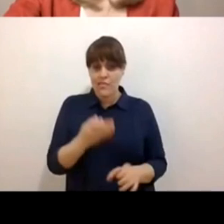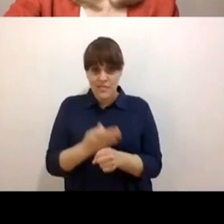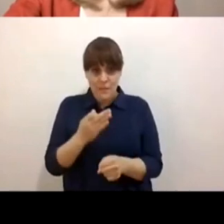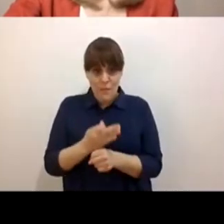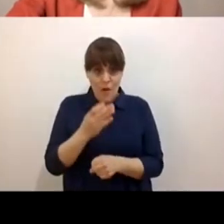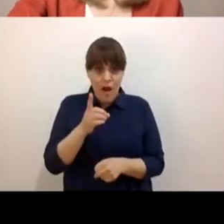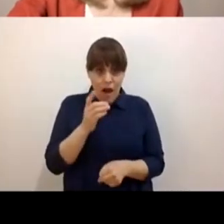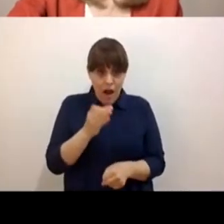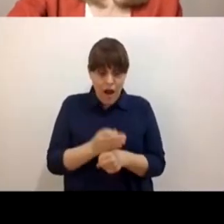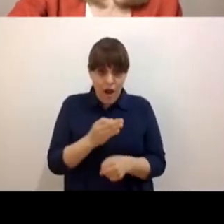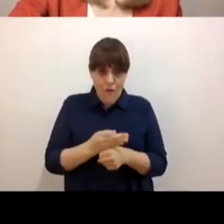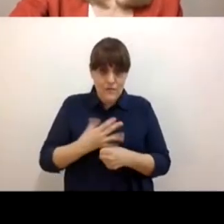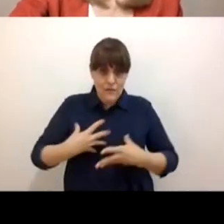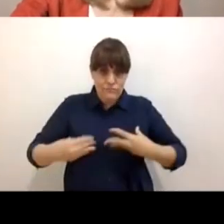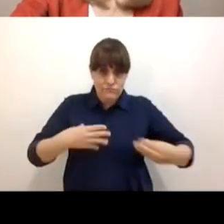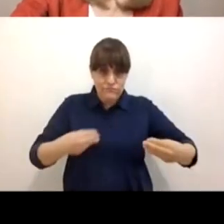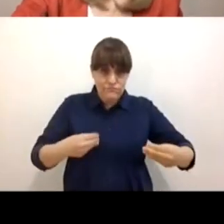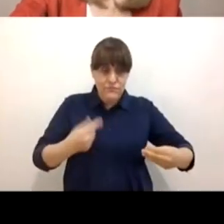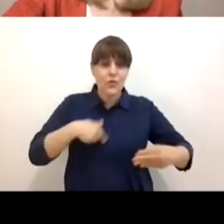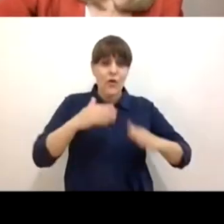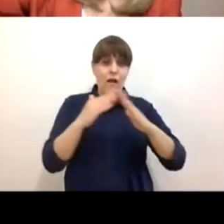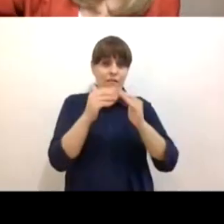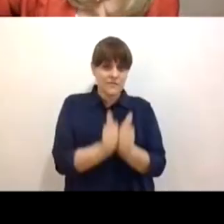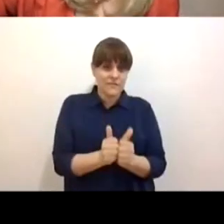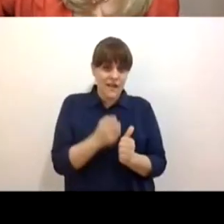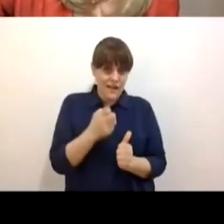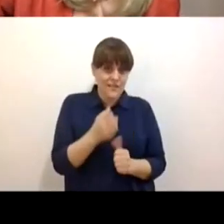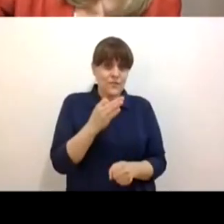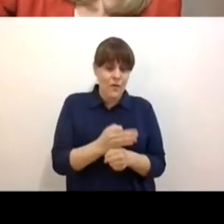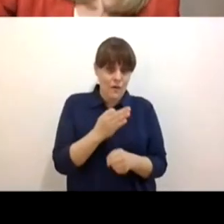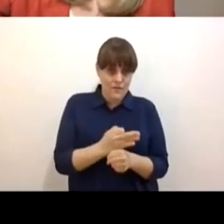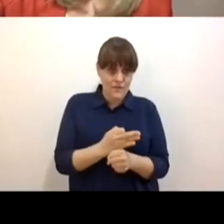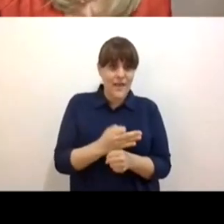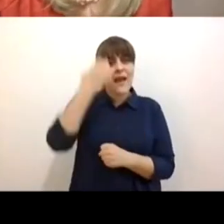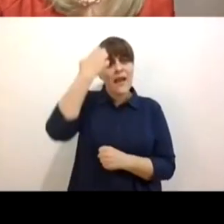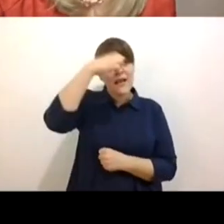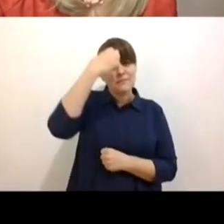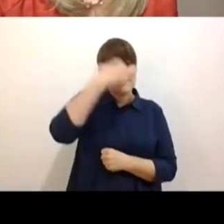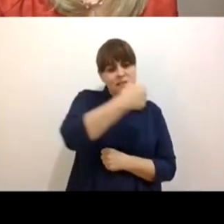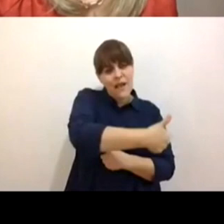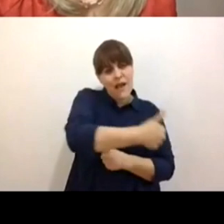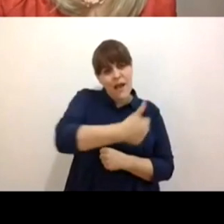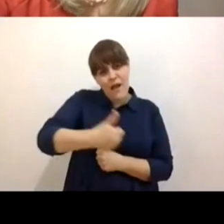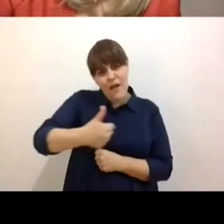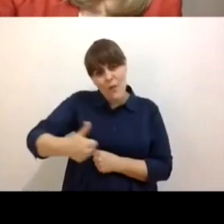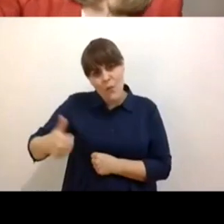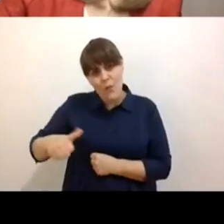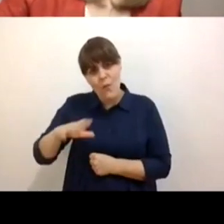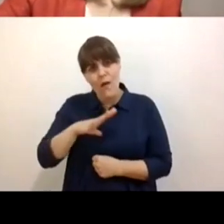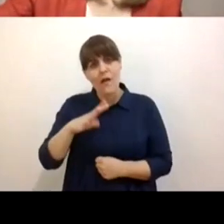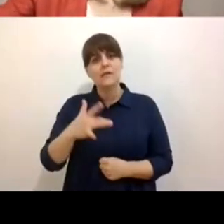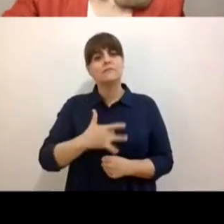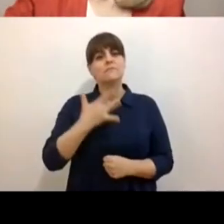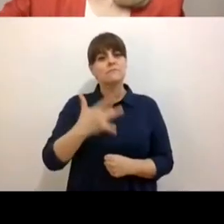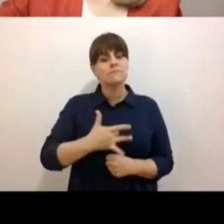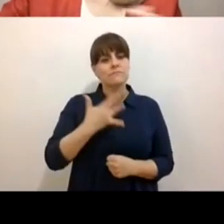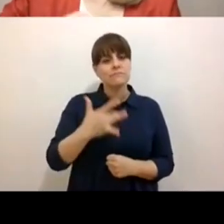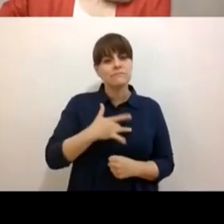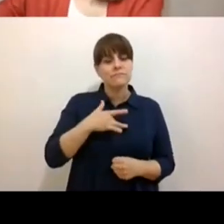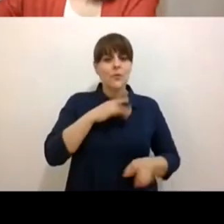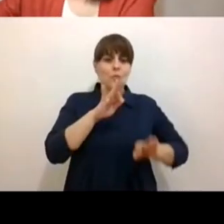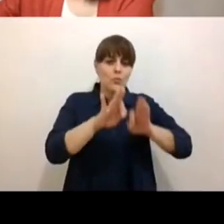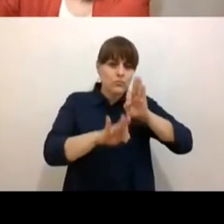allá de las obvias, me refiero a aquellas experiencias de duelo que demandan la sensibilidad de la ternura